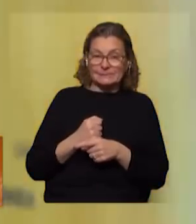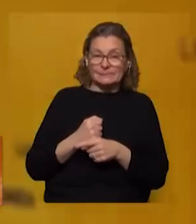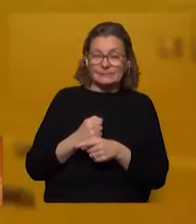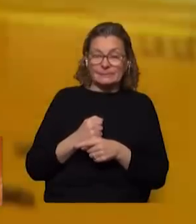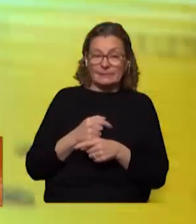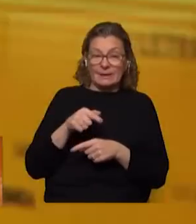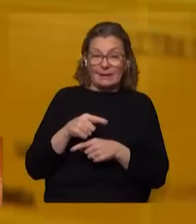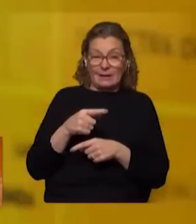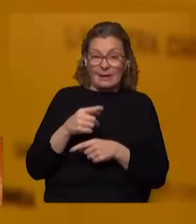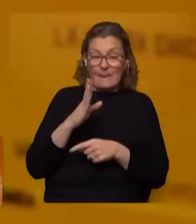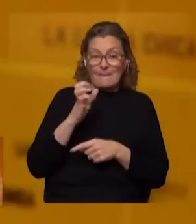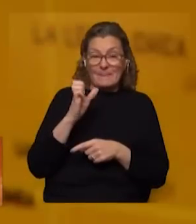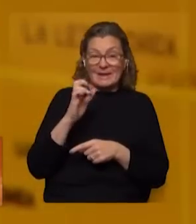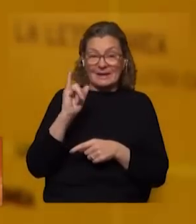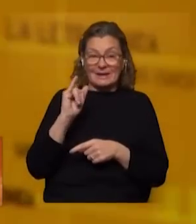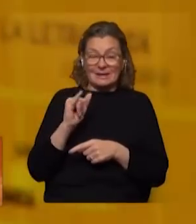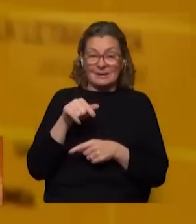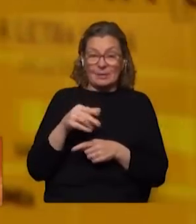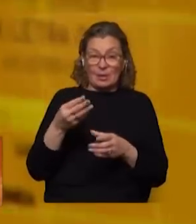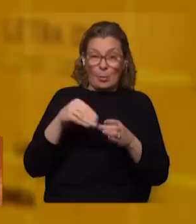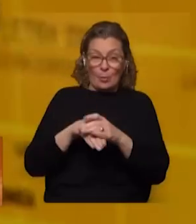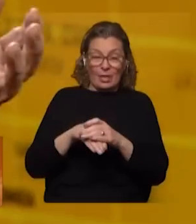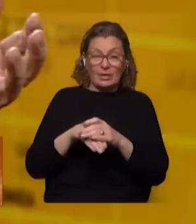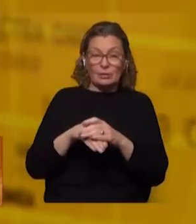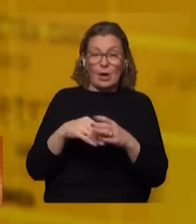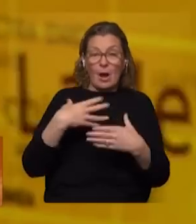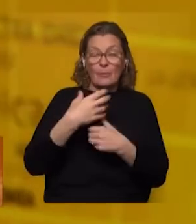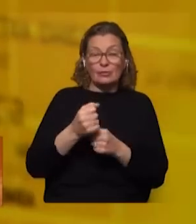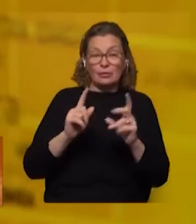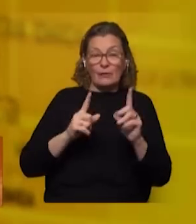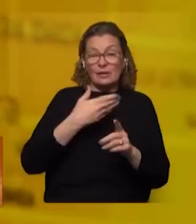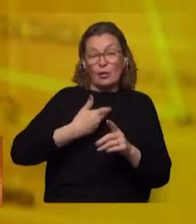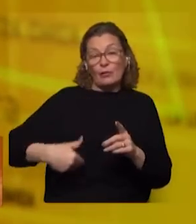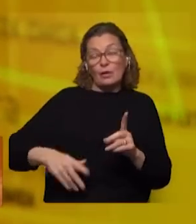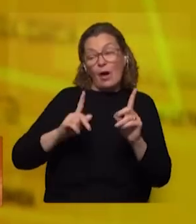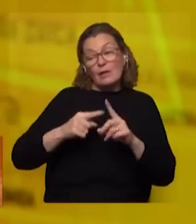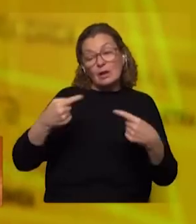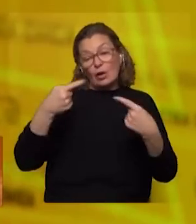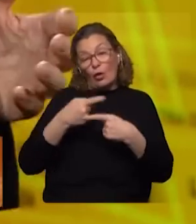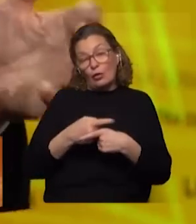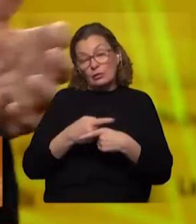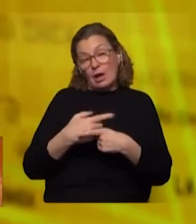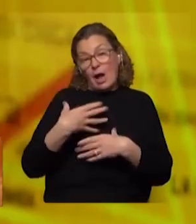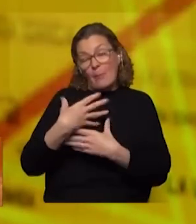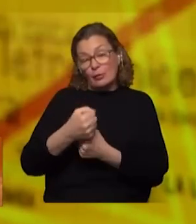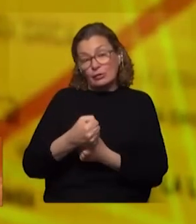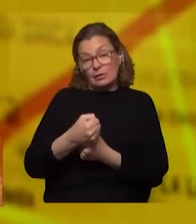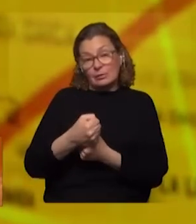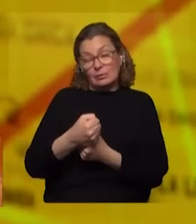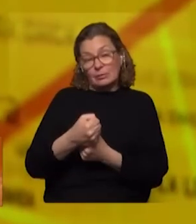incluso acá está el PERI que es un partido que se ha movido apoyando a veces el gobierno y a veces la oposición apoyando